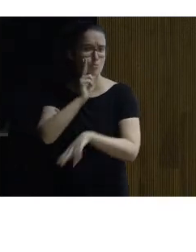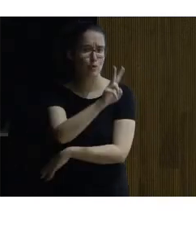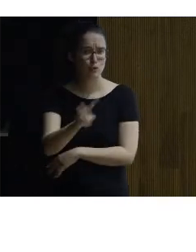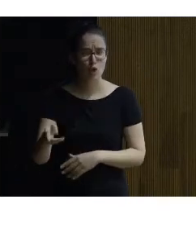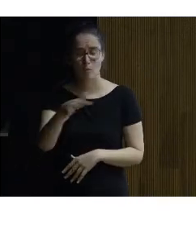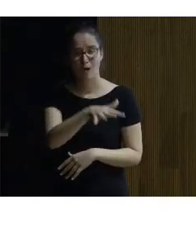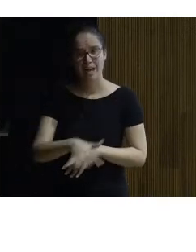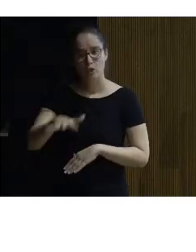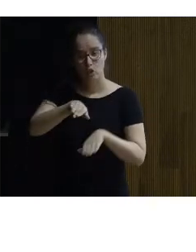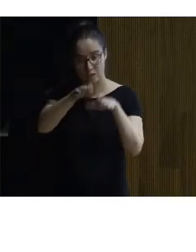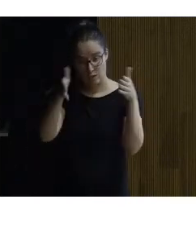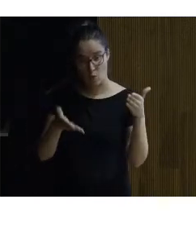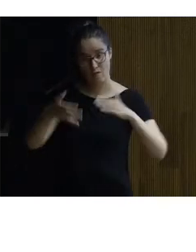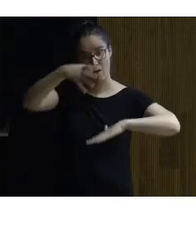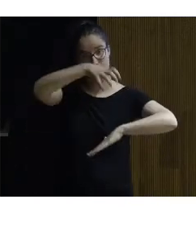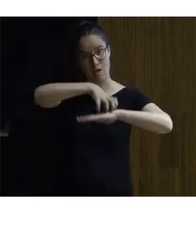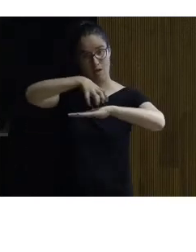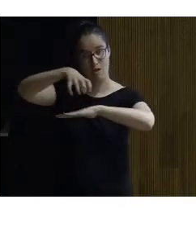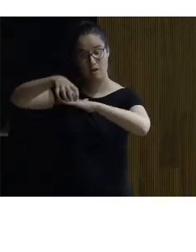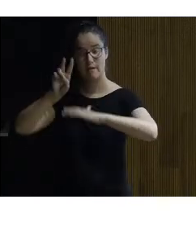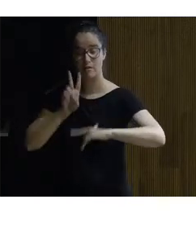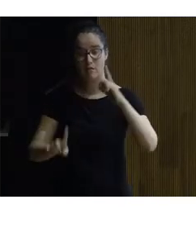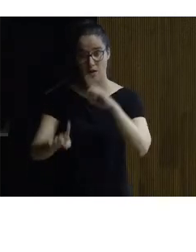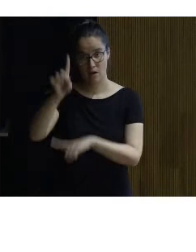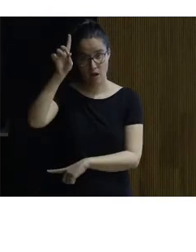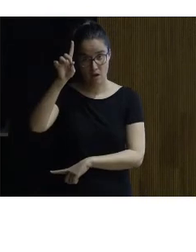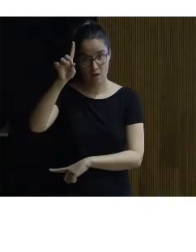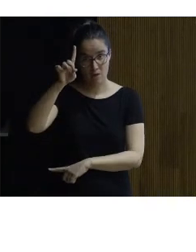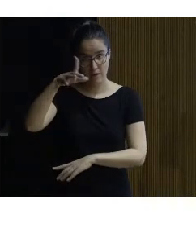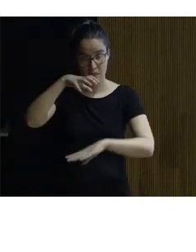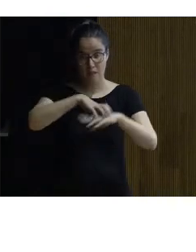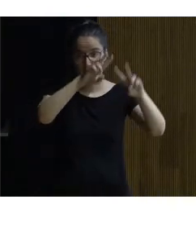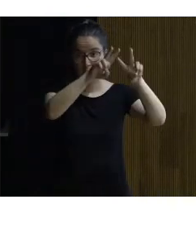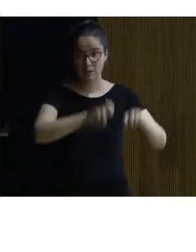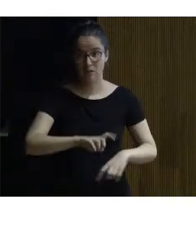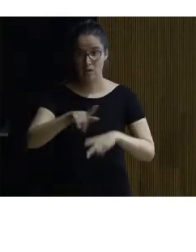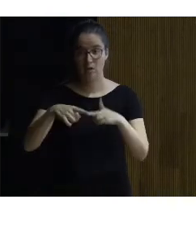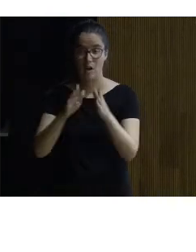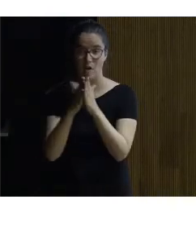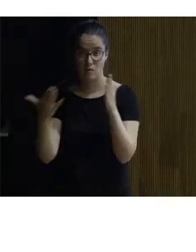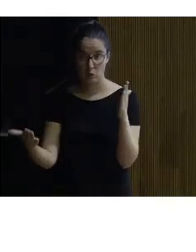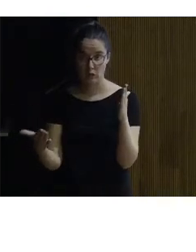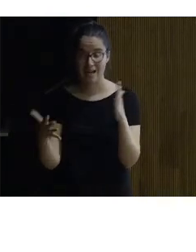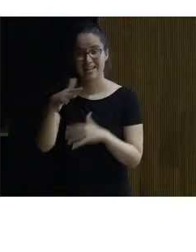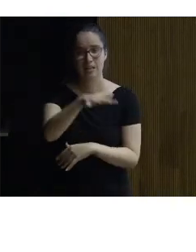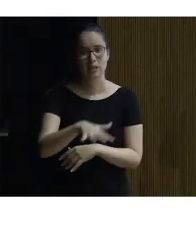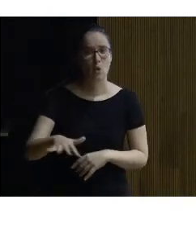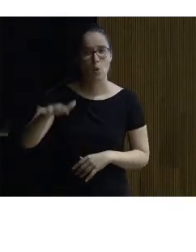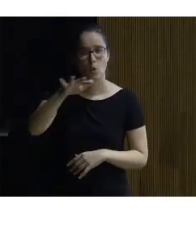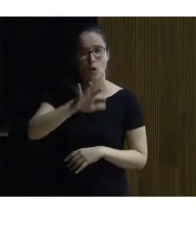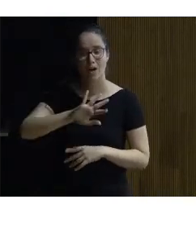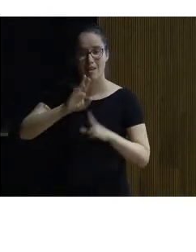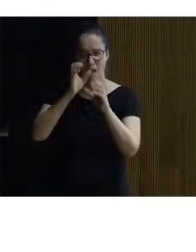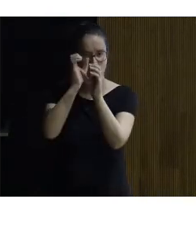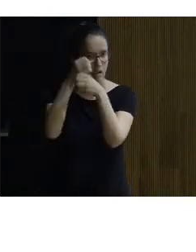están sobre la cueva que se ven en la parte de arriba del centro de investigación una biblioteca y ese lugar de